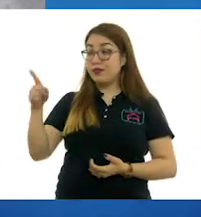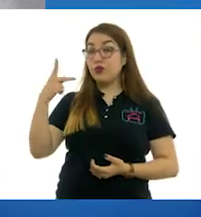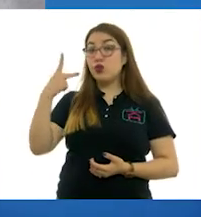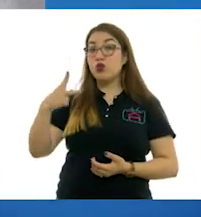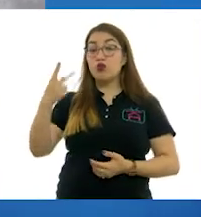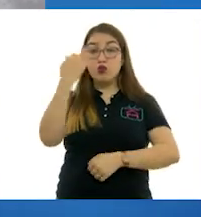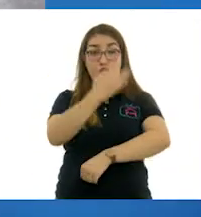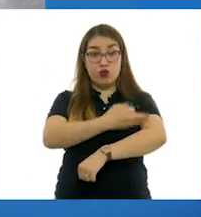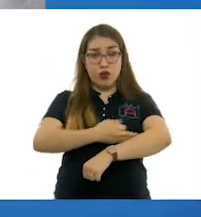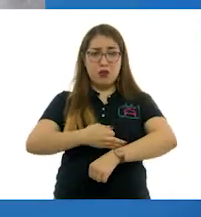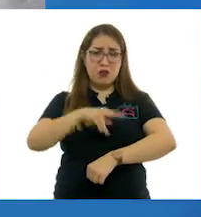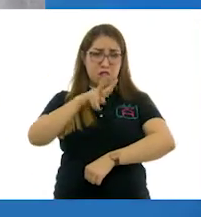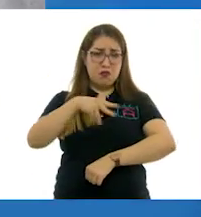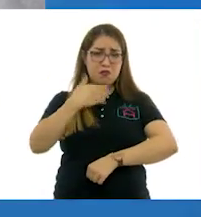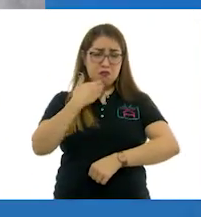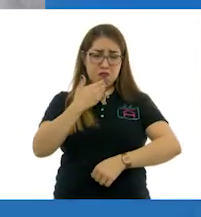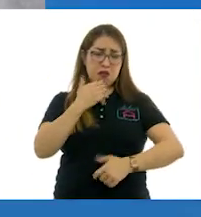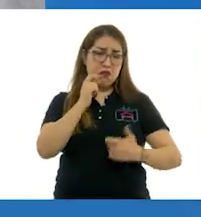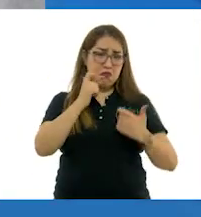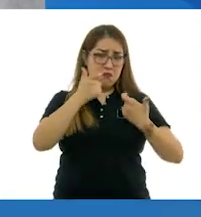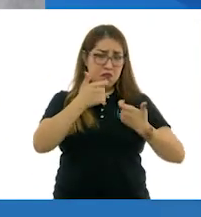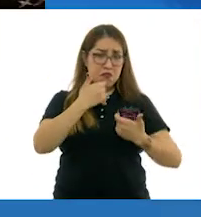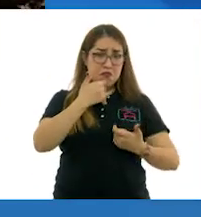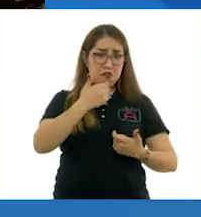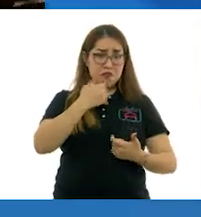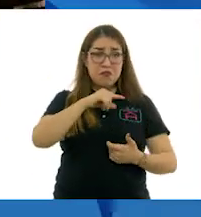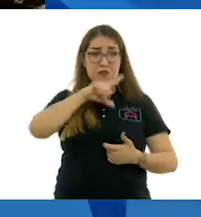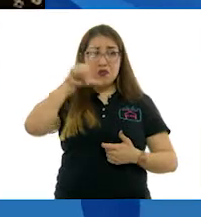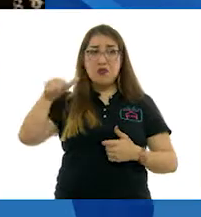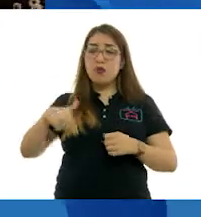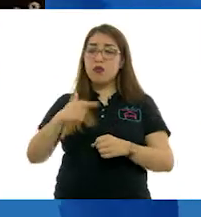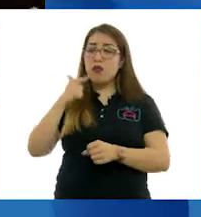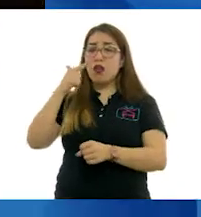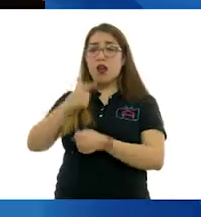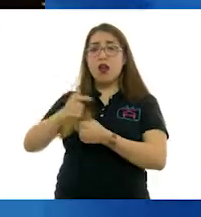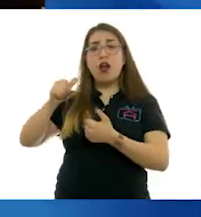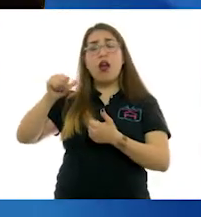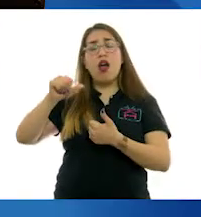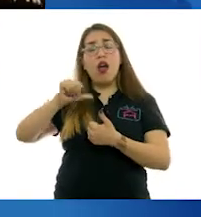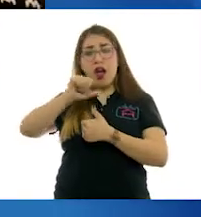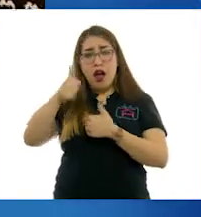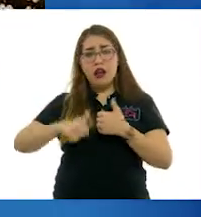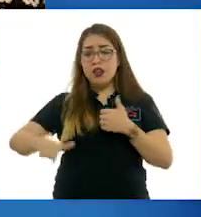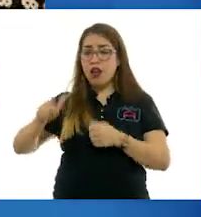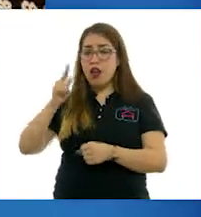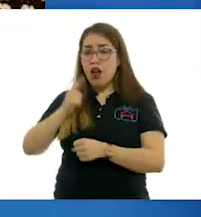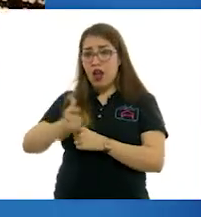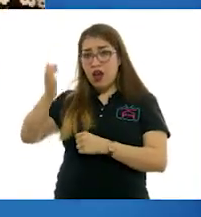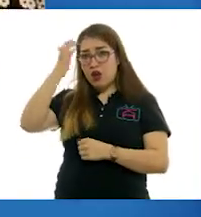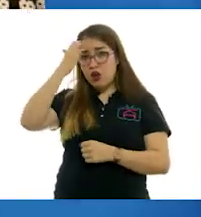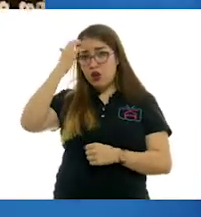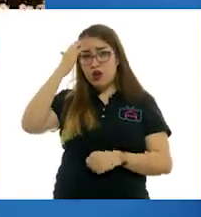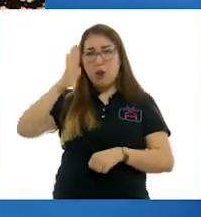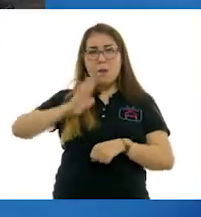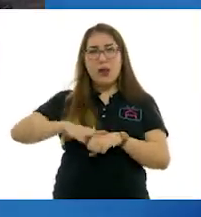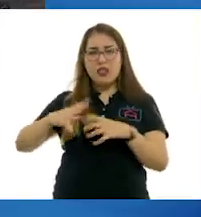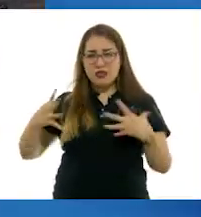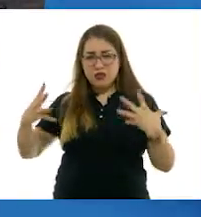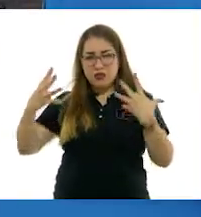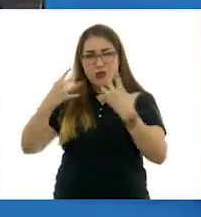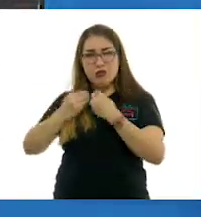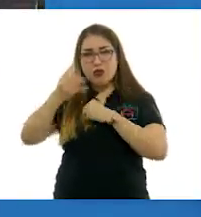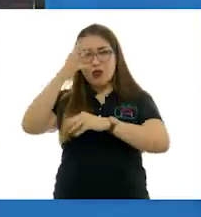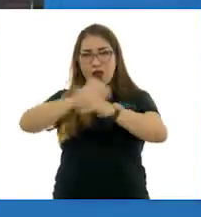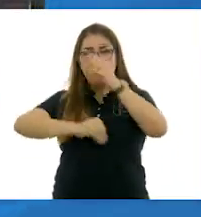acomodada, Leonora Carrington descubrió el arte muy joven. Aunque estudió arte, de quien más aprendió fue de sus contemporáneos,